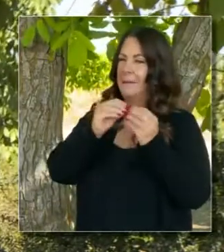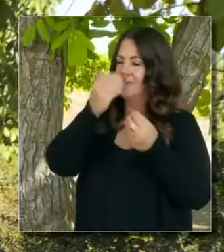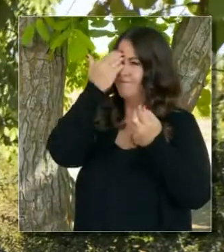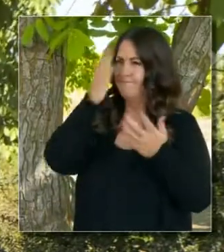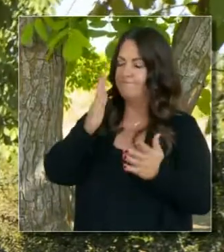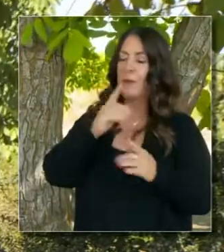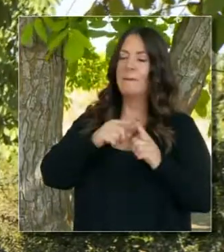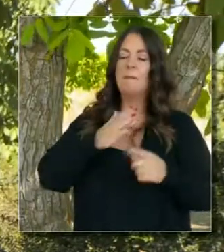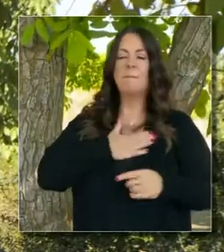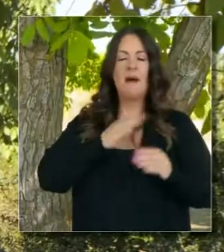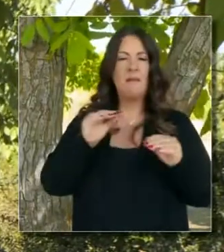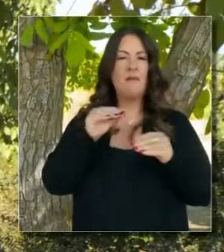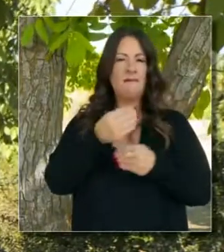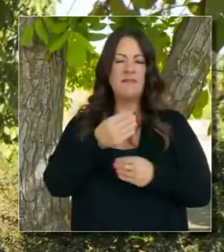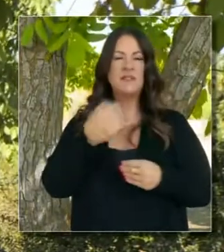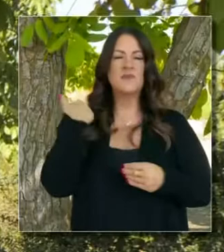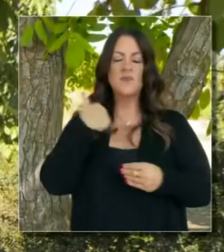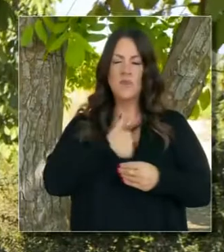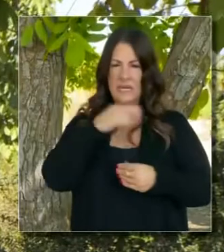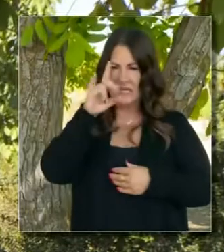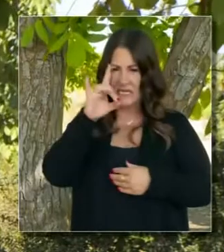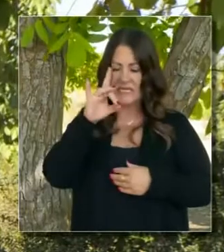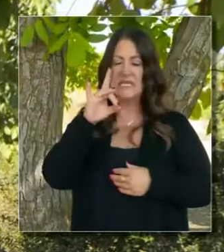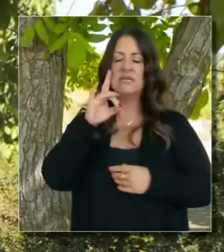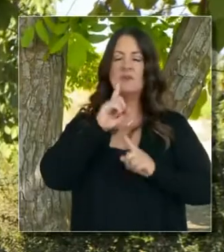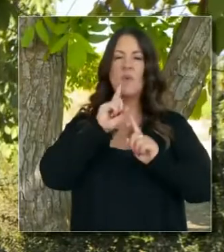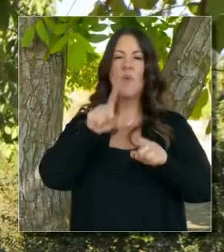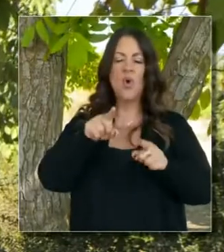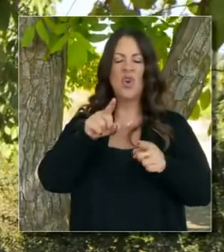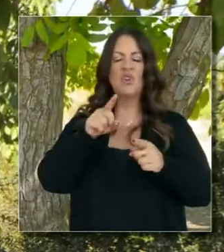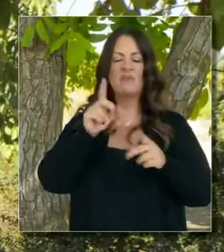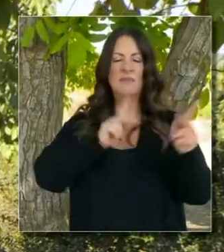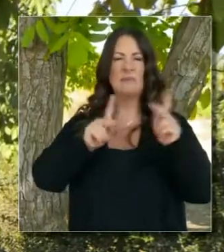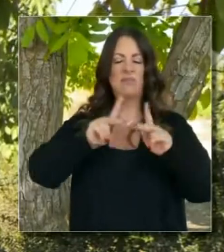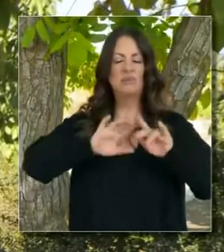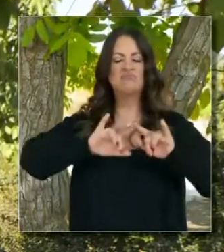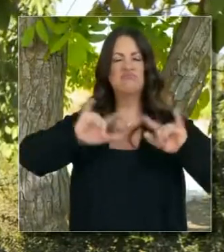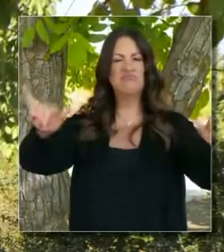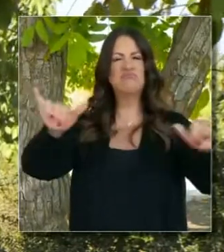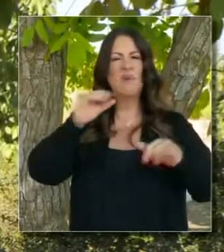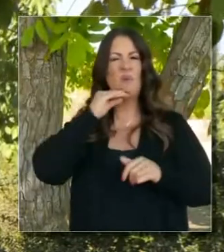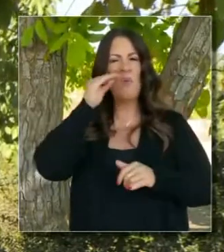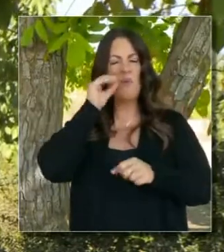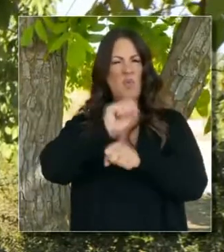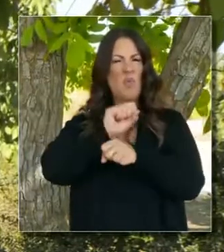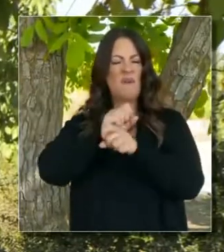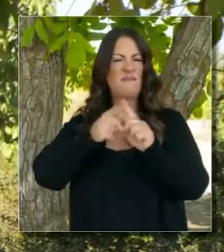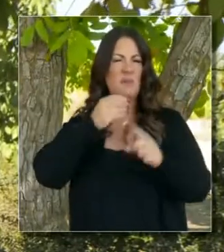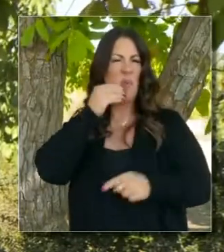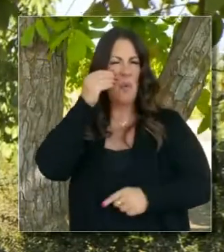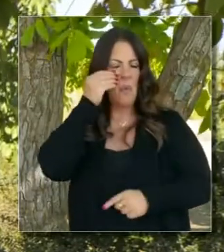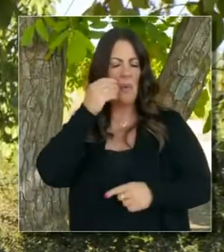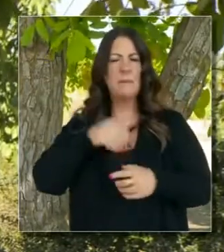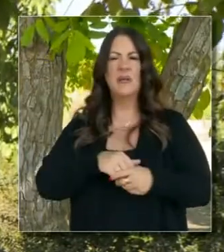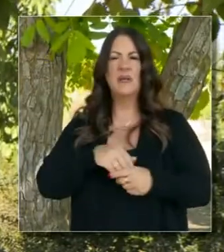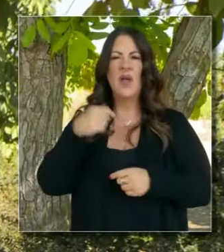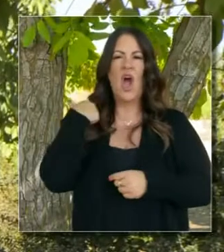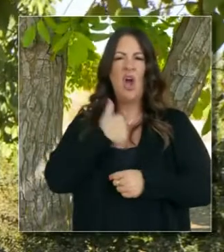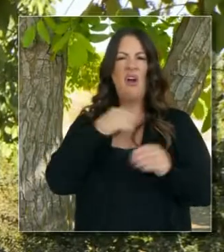correspondiente. La buena noticia es que en nuestra oficina hemos estado expidiendo la infraestructura para